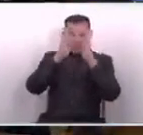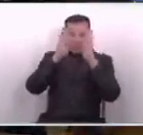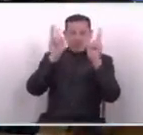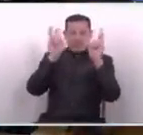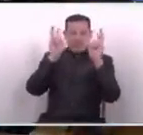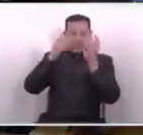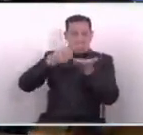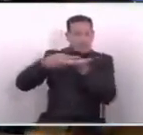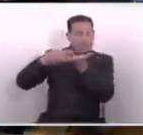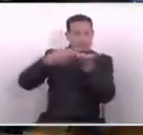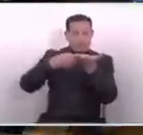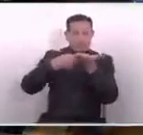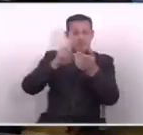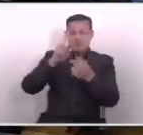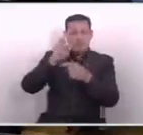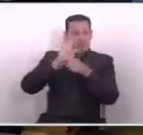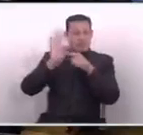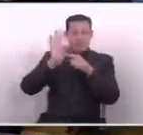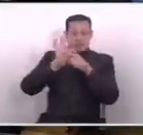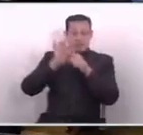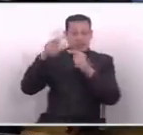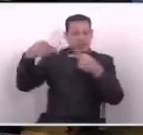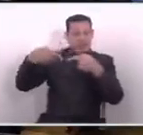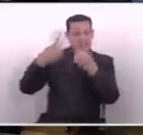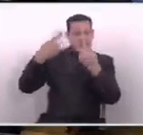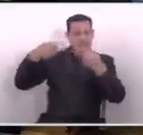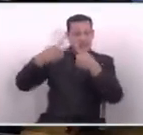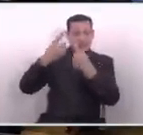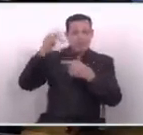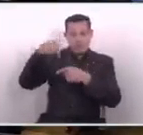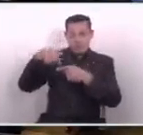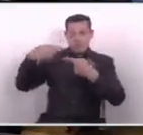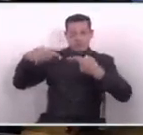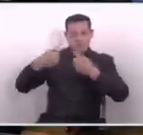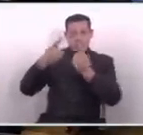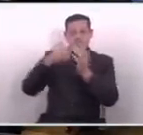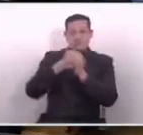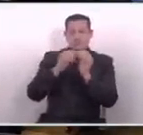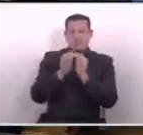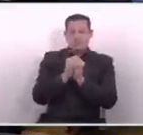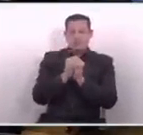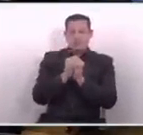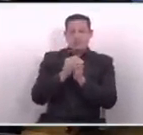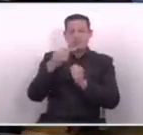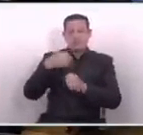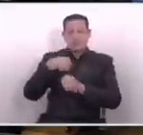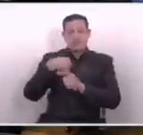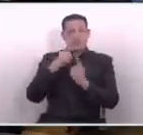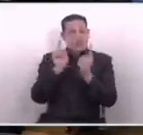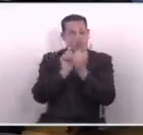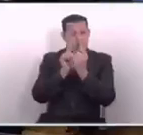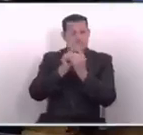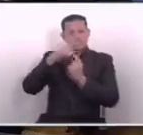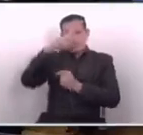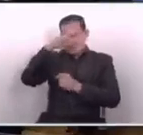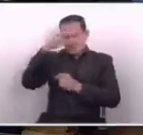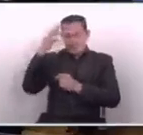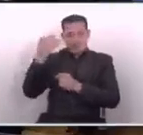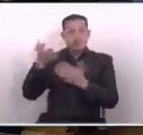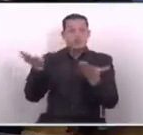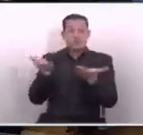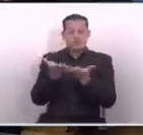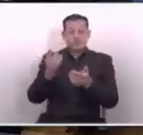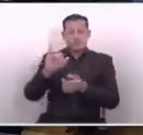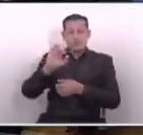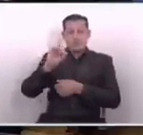temas que ante la incapacidad el ataque, entonces hoy atacan el problema. Yo reconozco el trabajo que hace